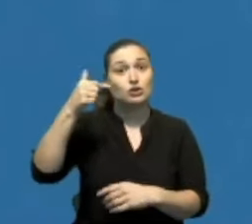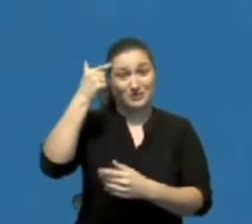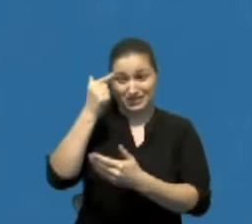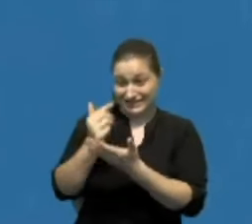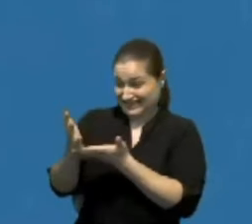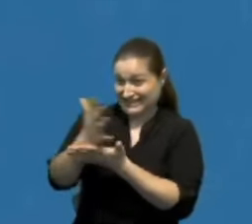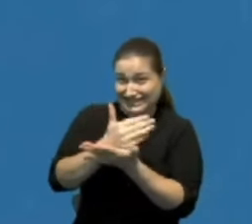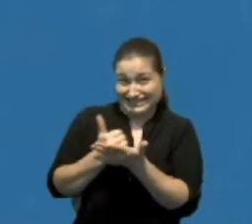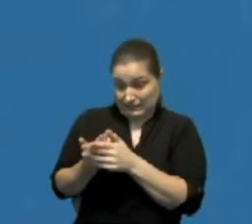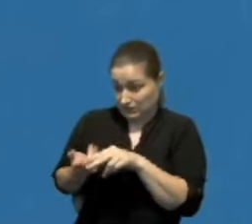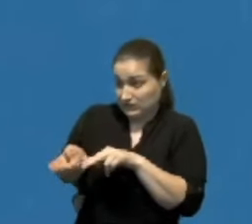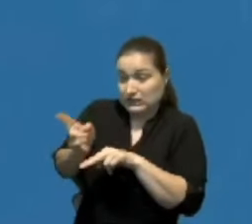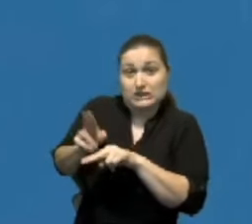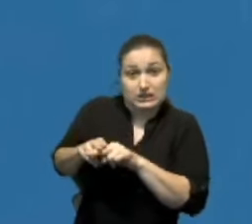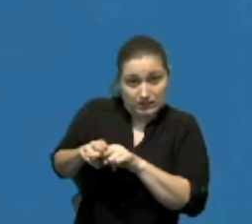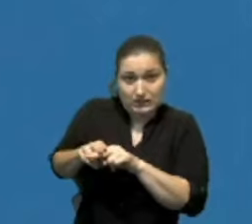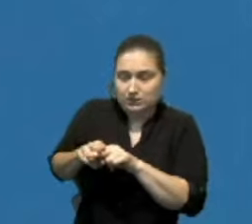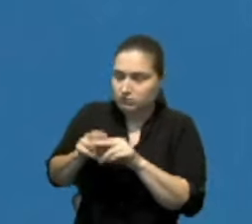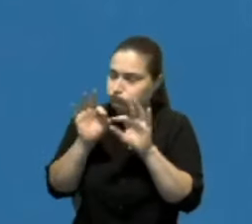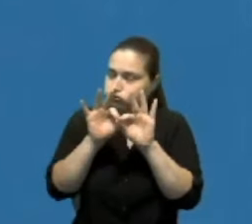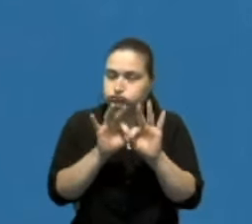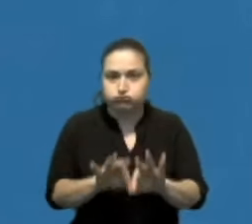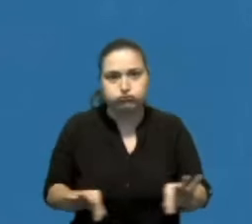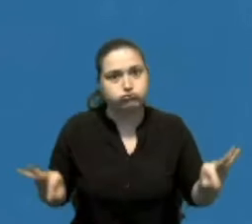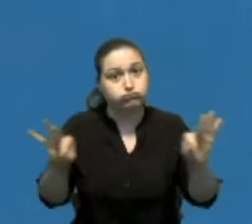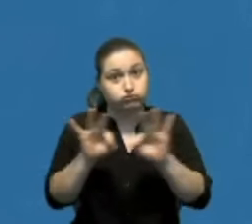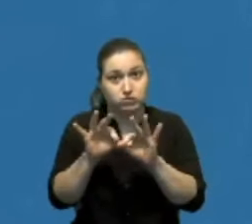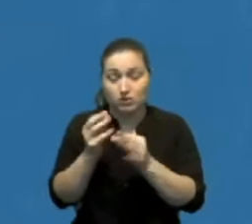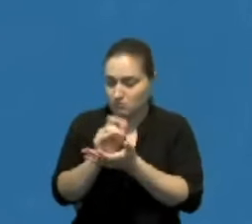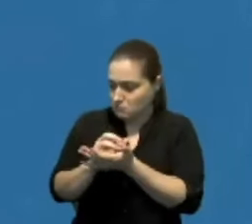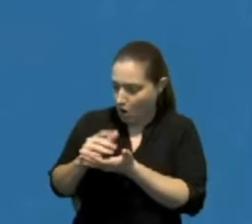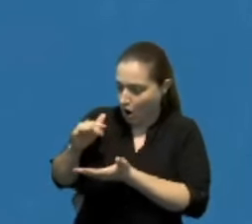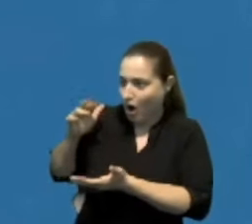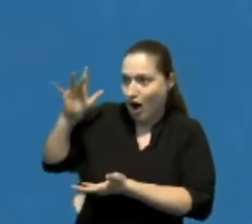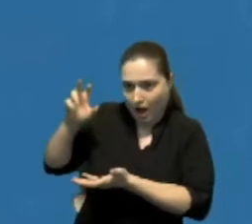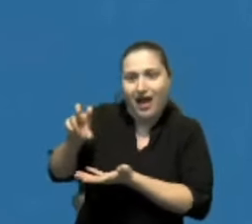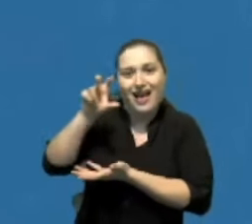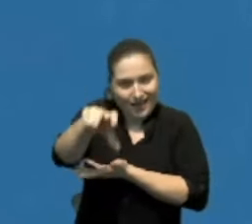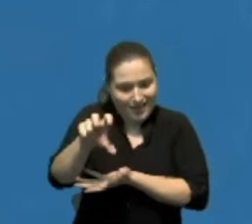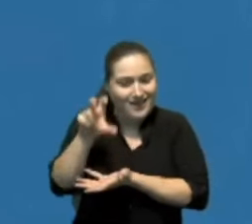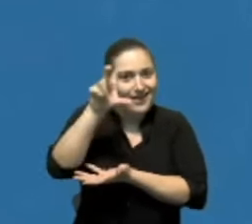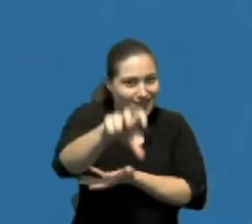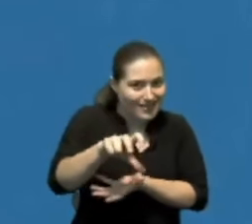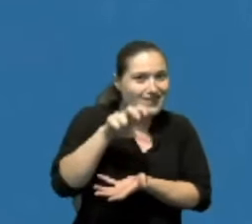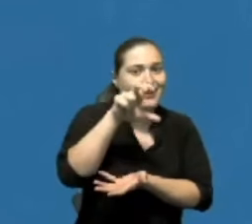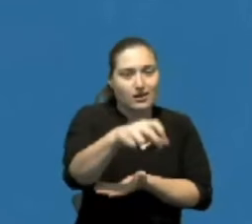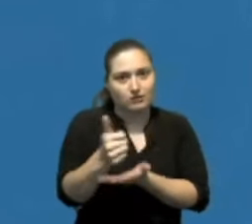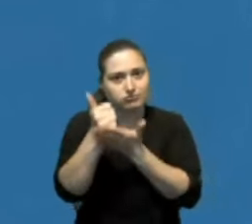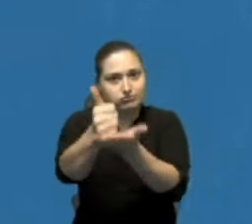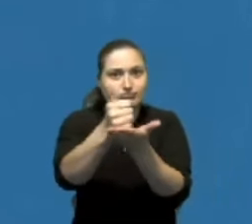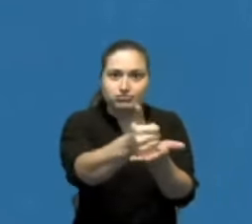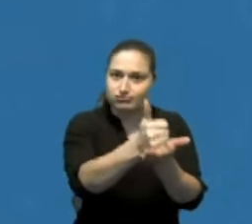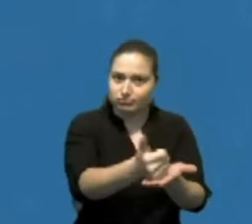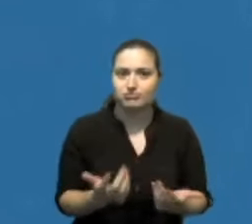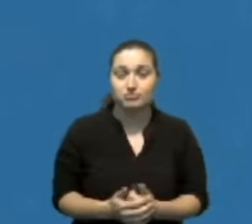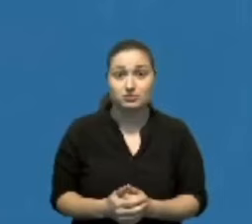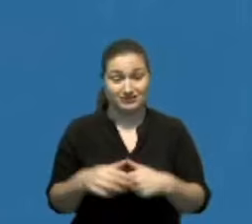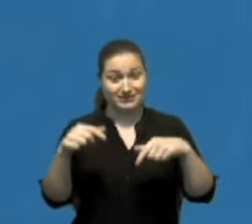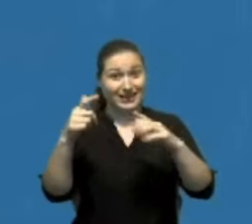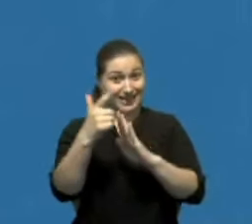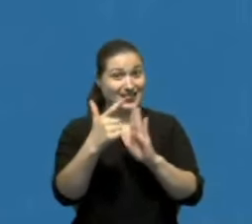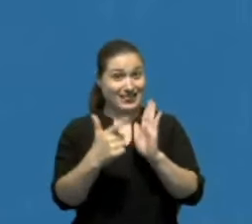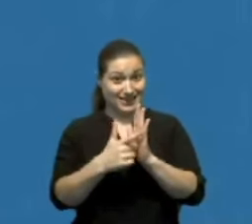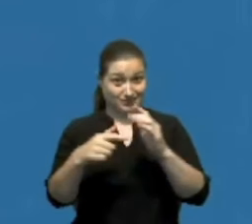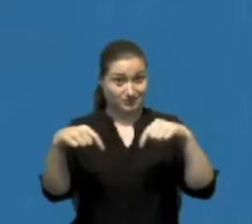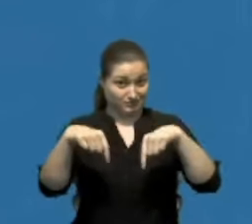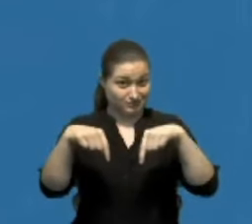fundamental para poder invertir en el bienestar de los ciudadanos. Este proyecto permitirá la